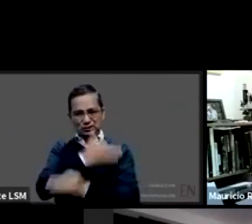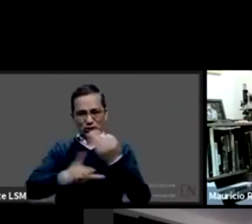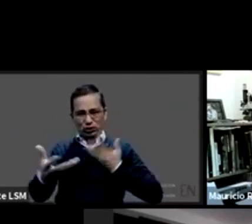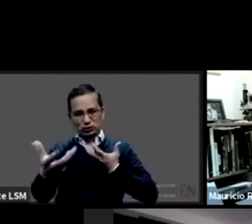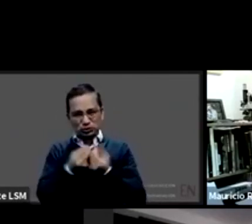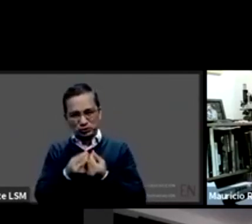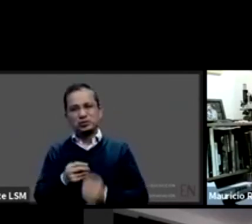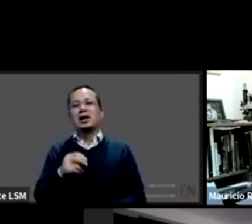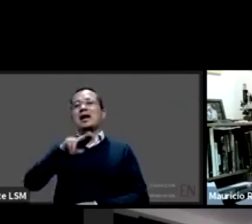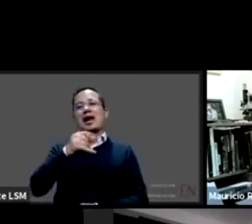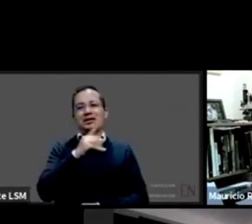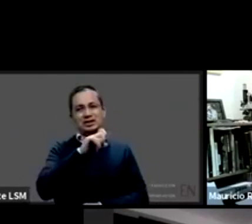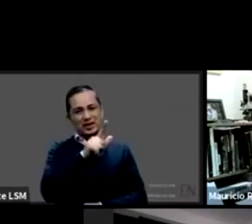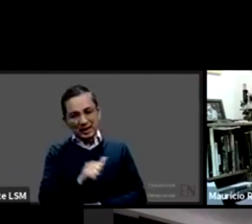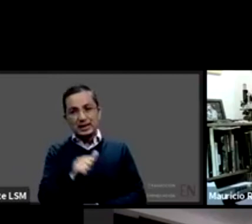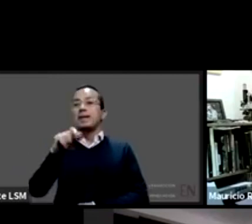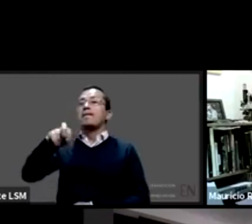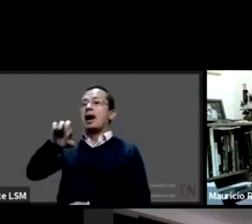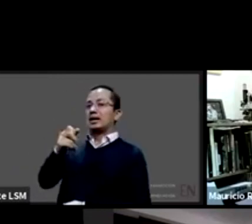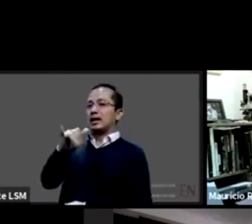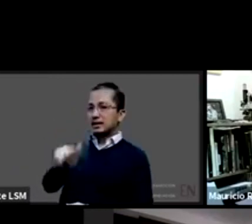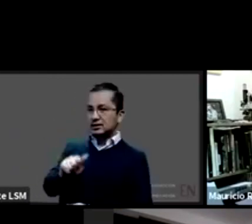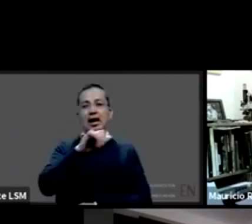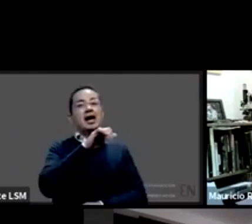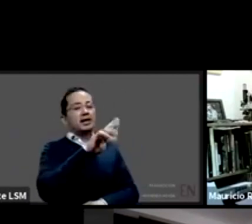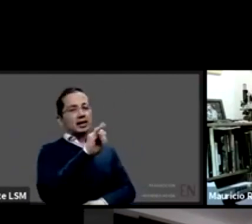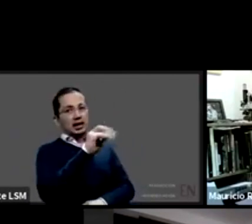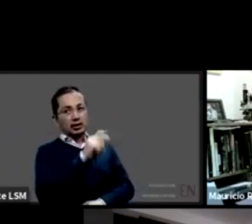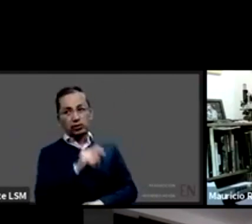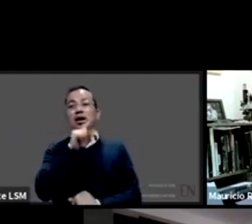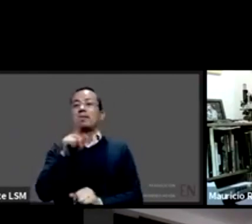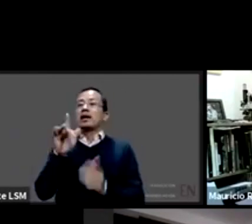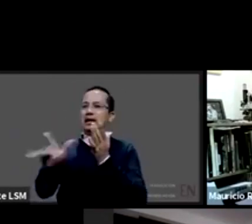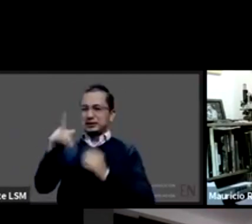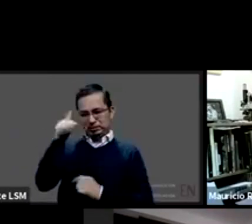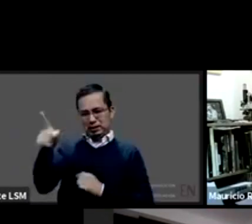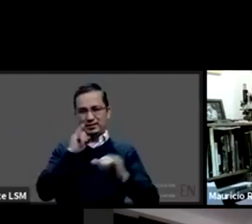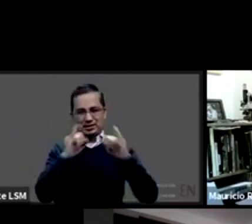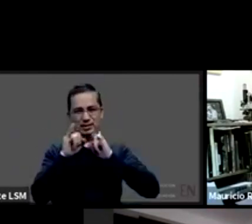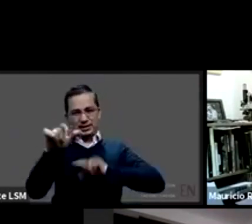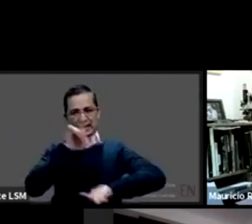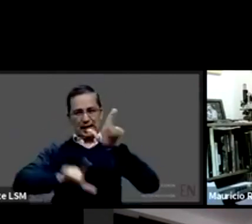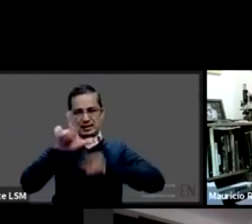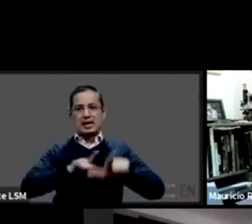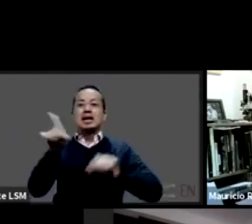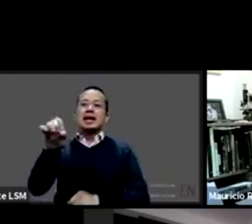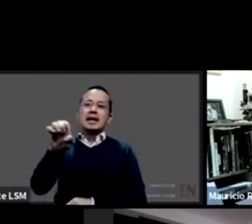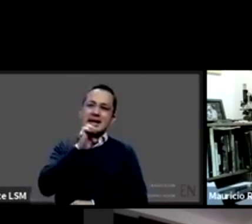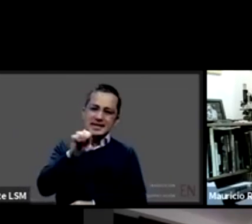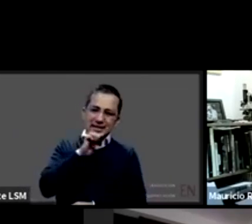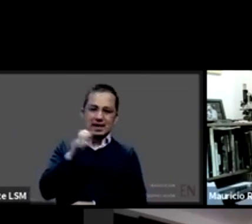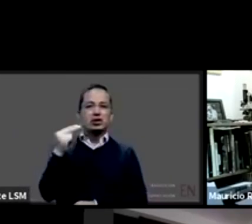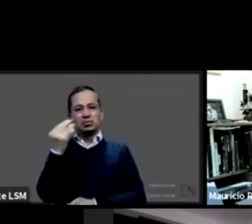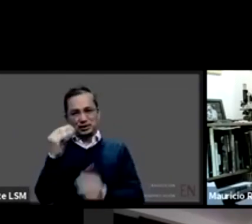mauricio muchas gracias también Ricardo gracias a la interpretación en lengua de señas que hicieron erica ordoñez y noe romero muchas